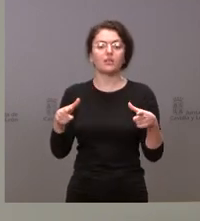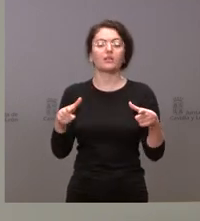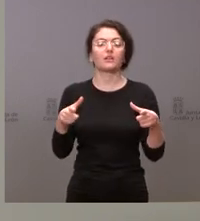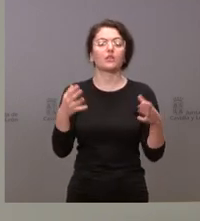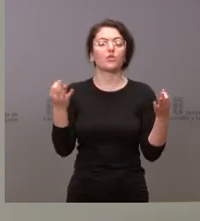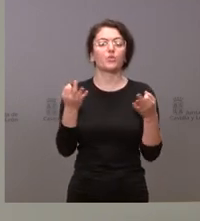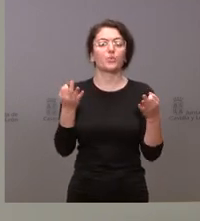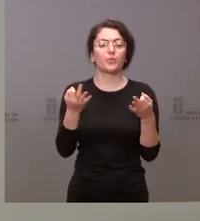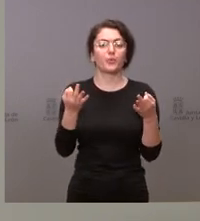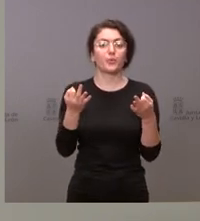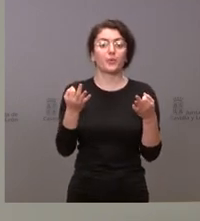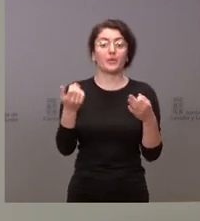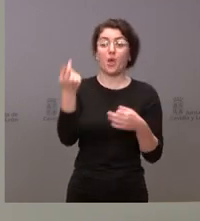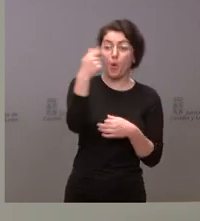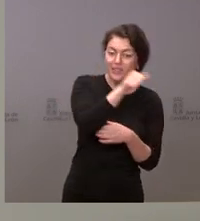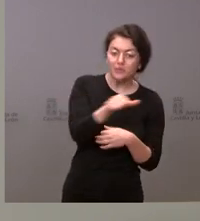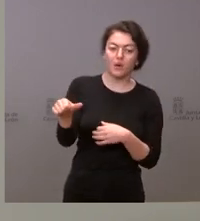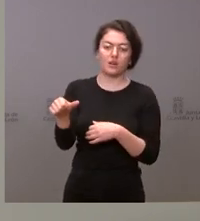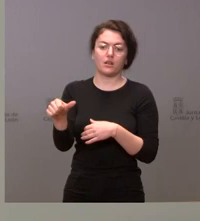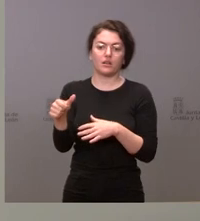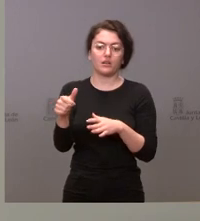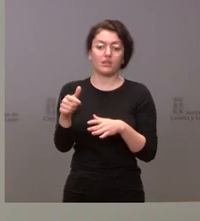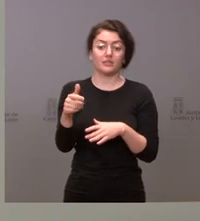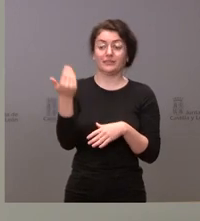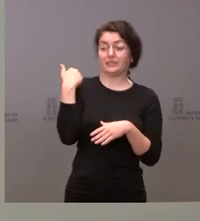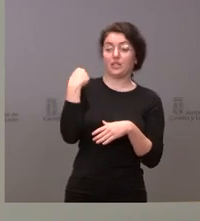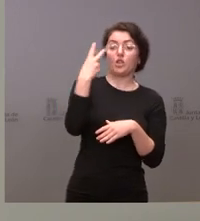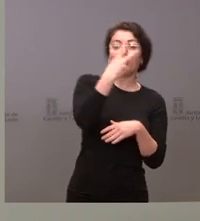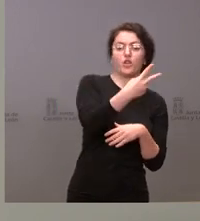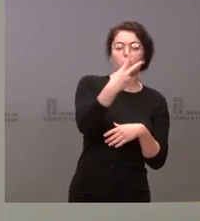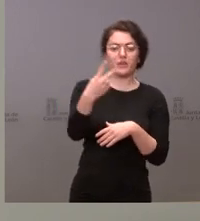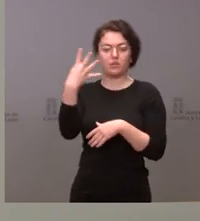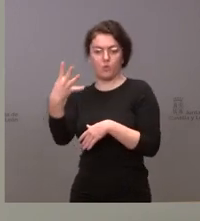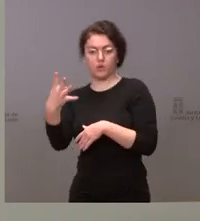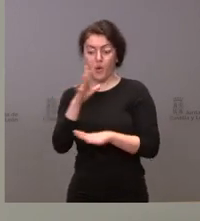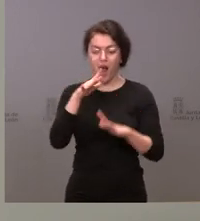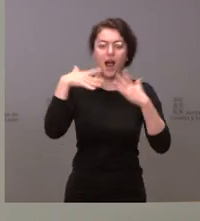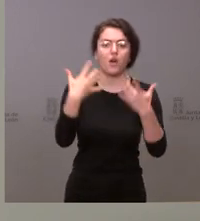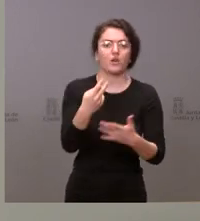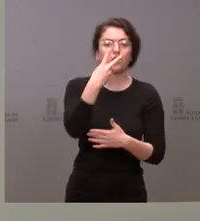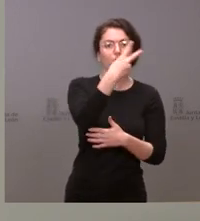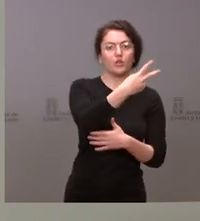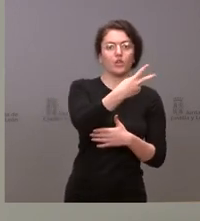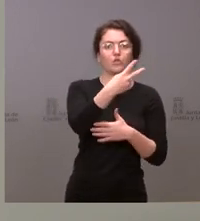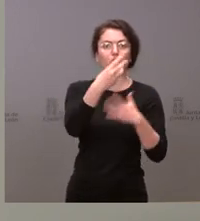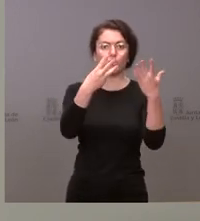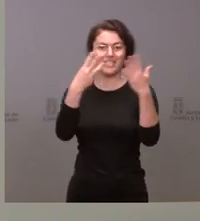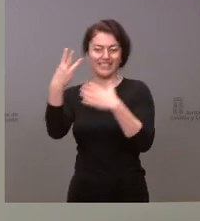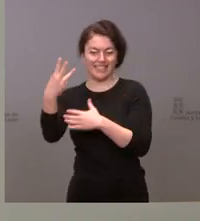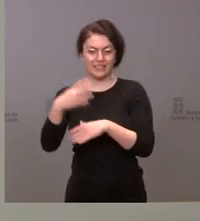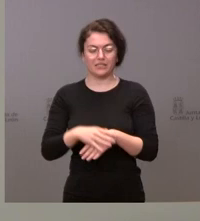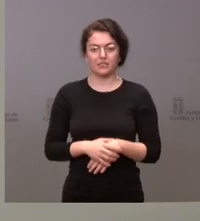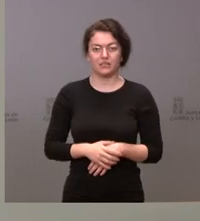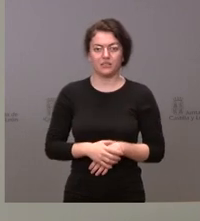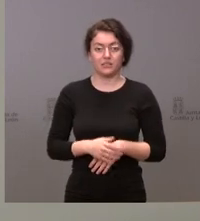de a siete días, donde teníamos 224 la semana pasada y ahora tenemos 233. Este caso de